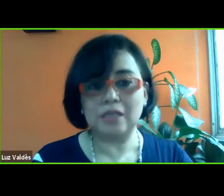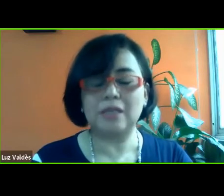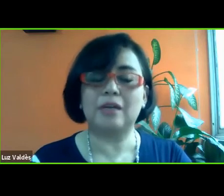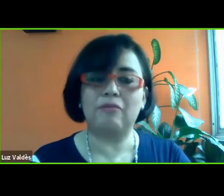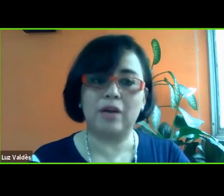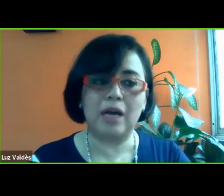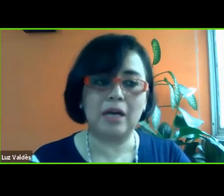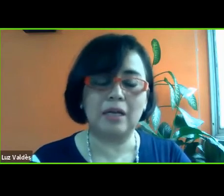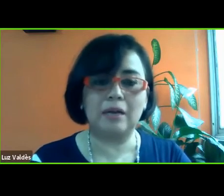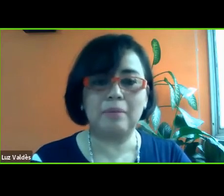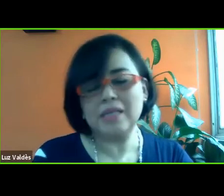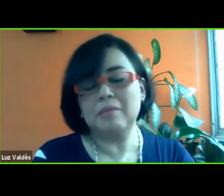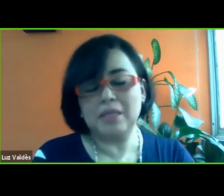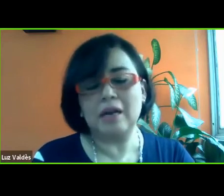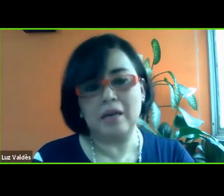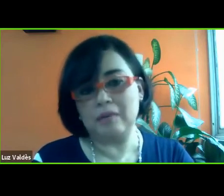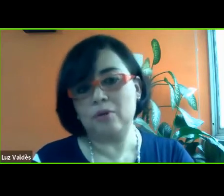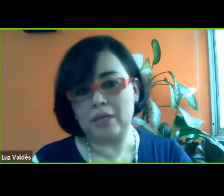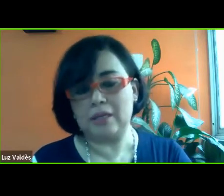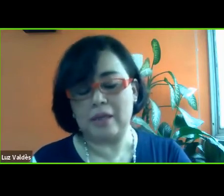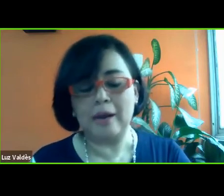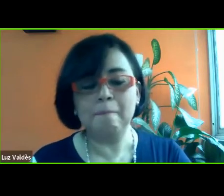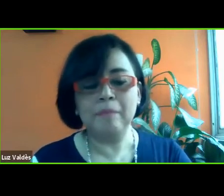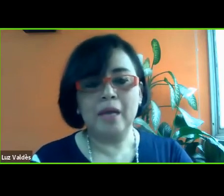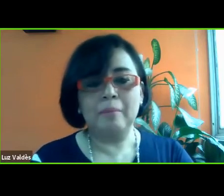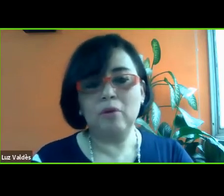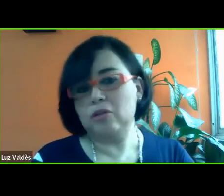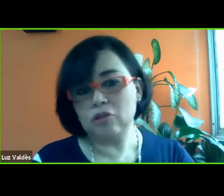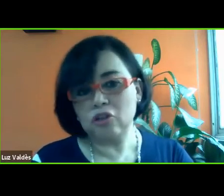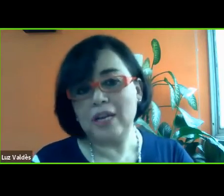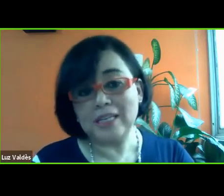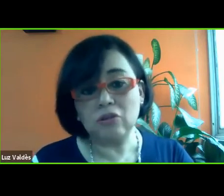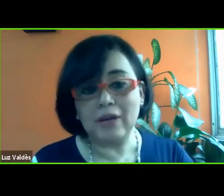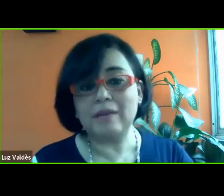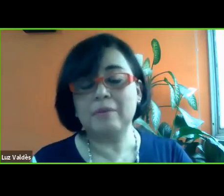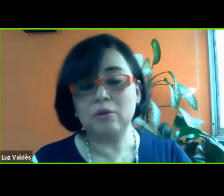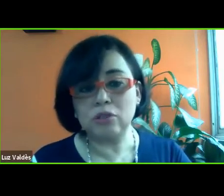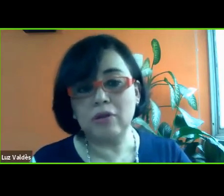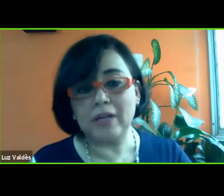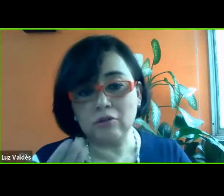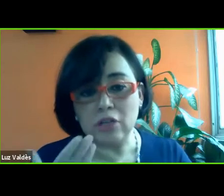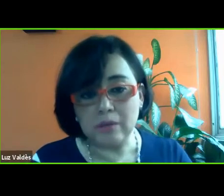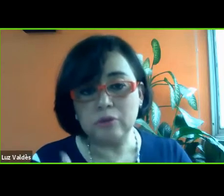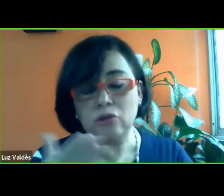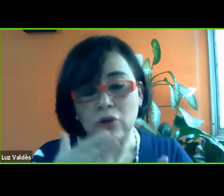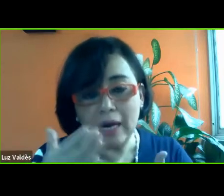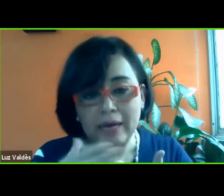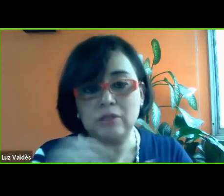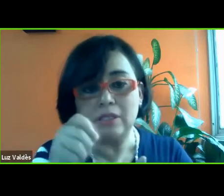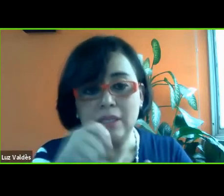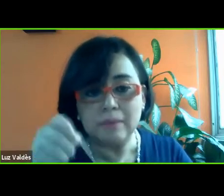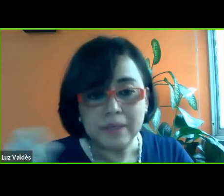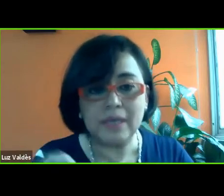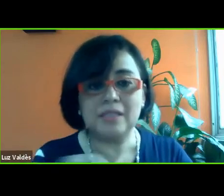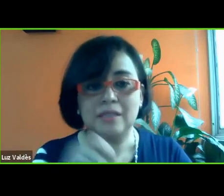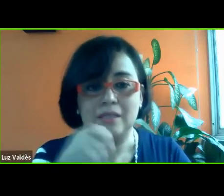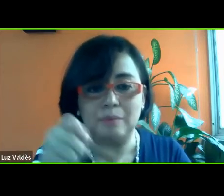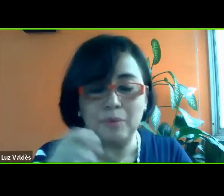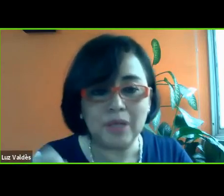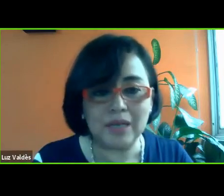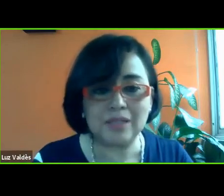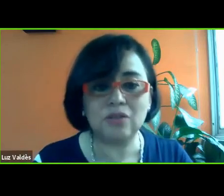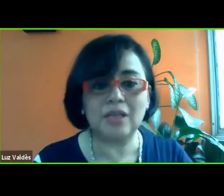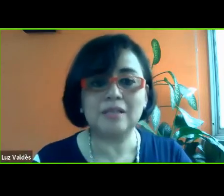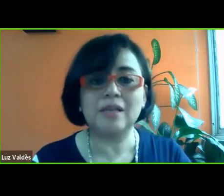circunstancias de que fuera, eh, básicamente era el libro digital, pero bueno, yo soy lectora que me gusta leer los libros, tocarlos, escribirles,